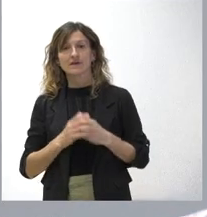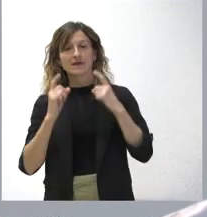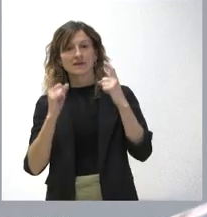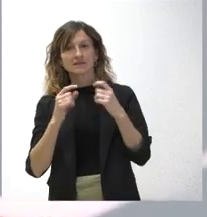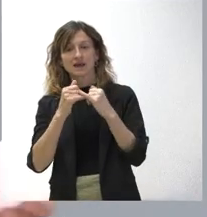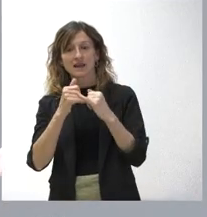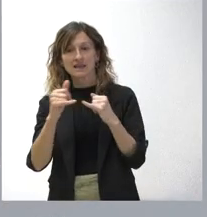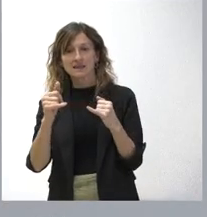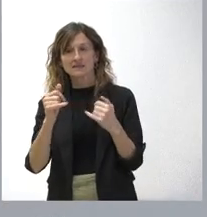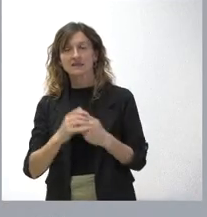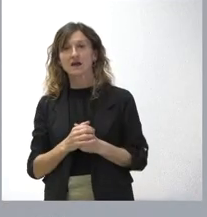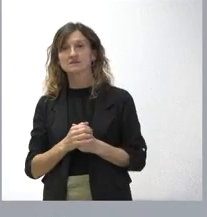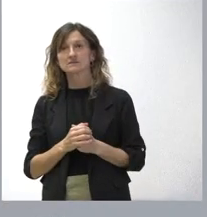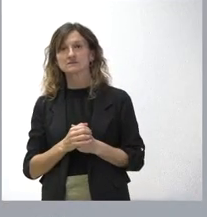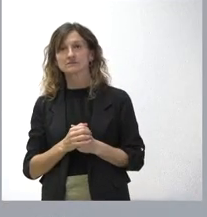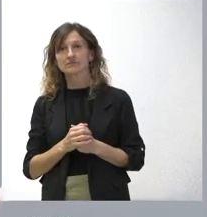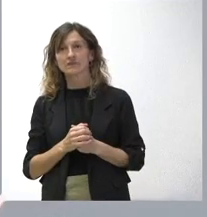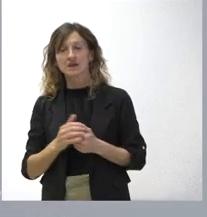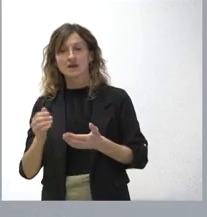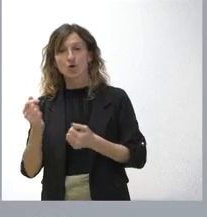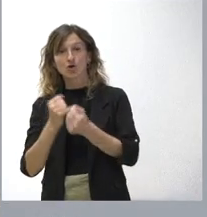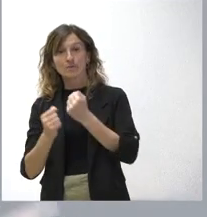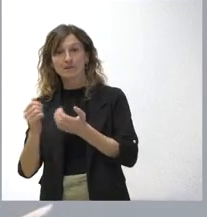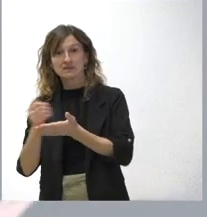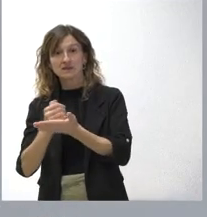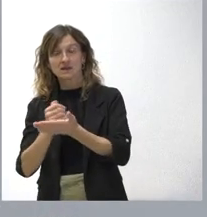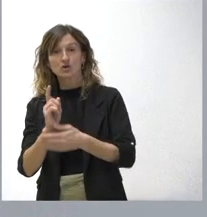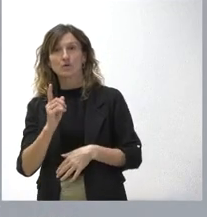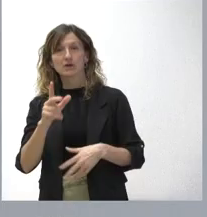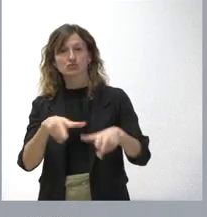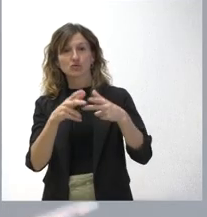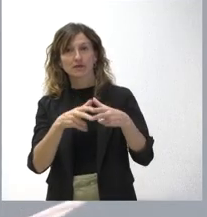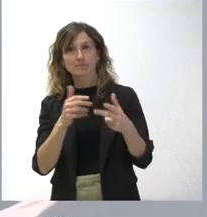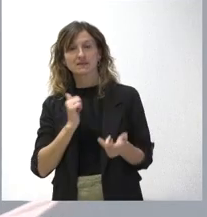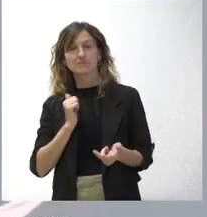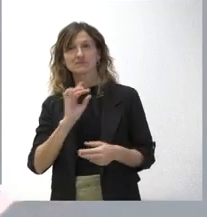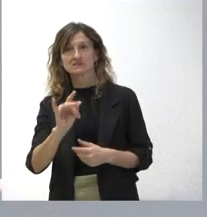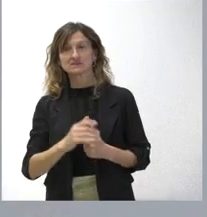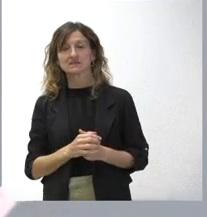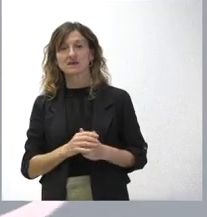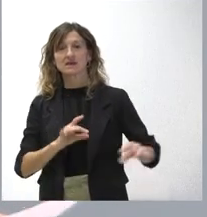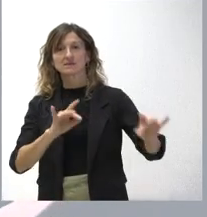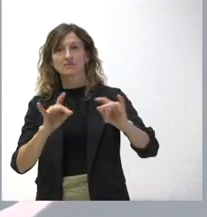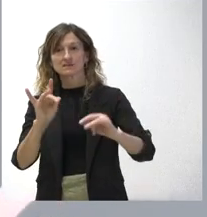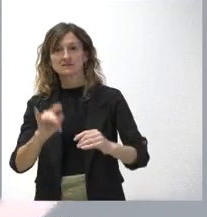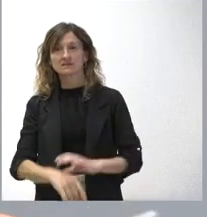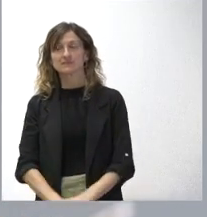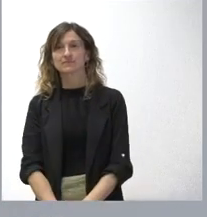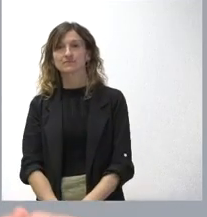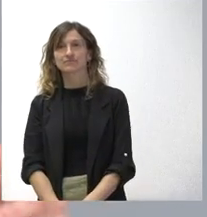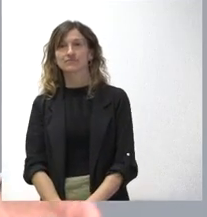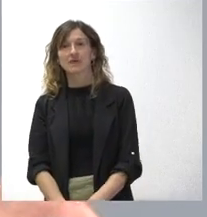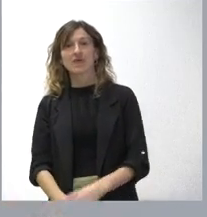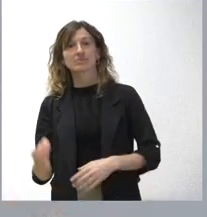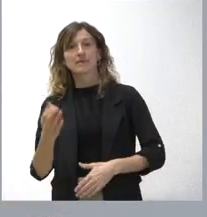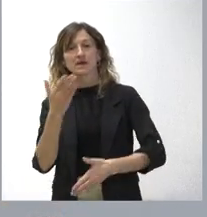líneas que no serían viables económicamente, pero sí lo son social y territorialmente, sin la colaboración pública. Y